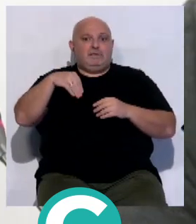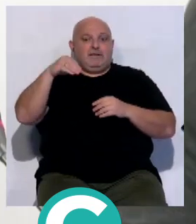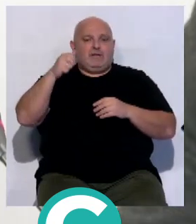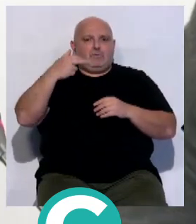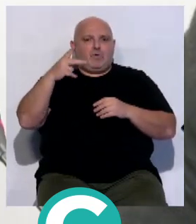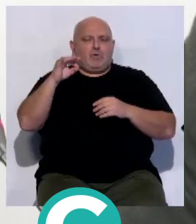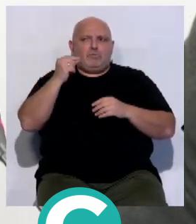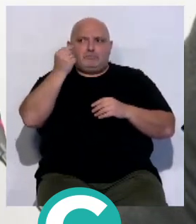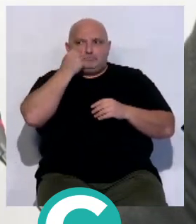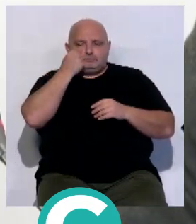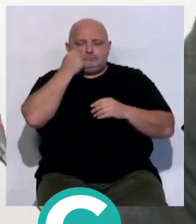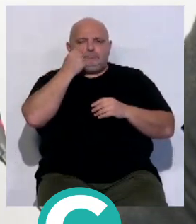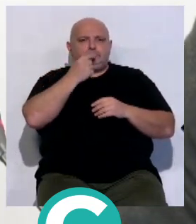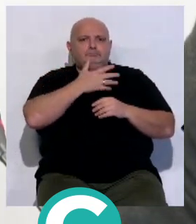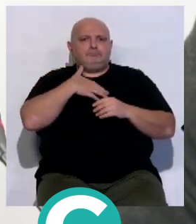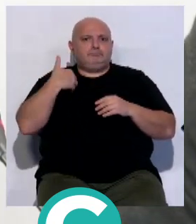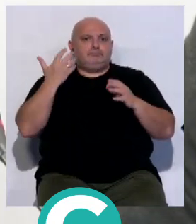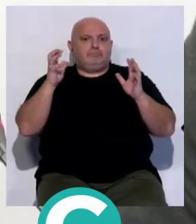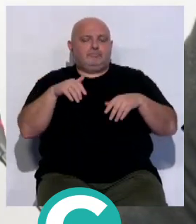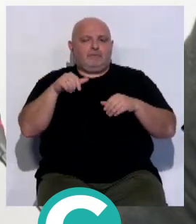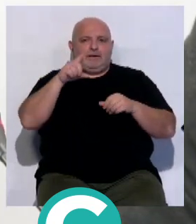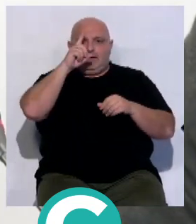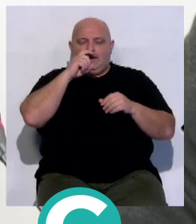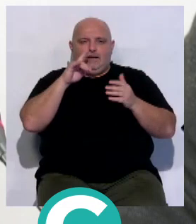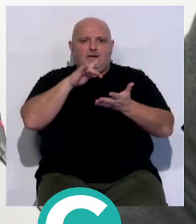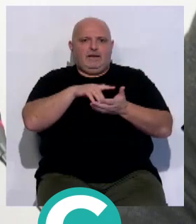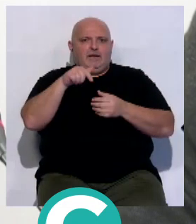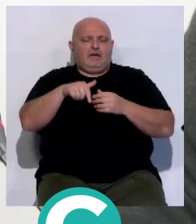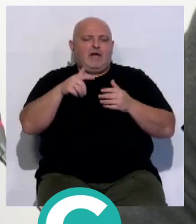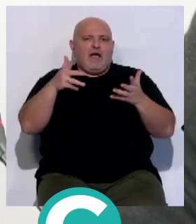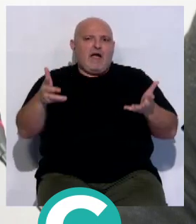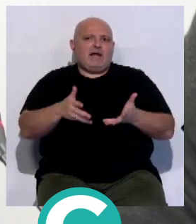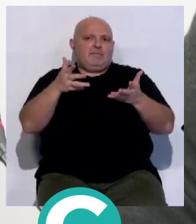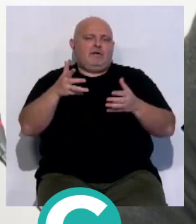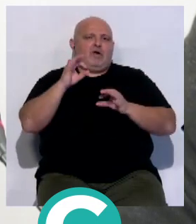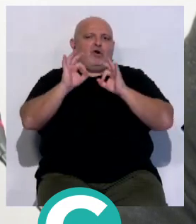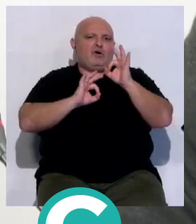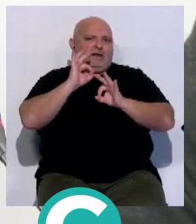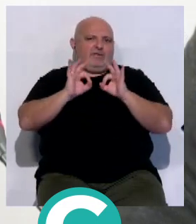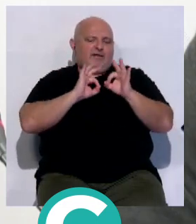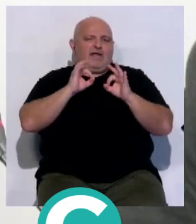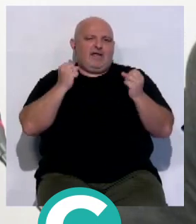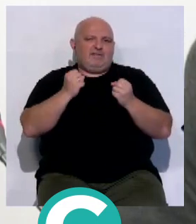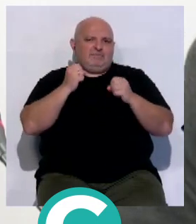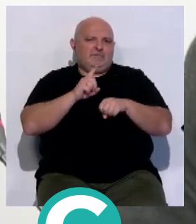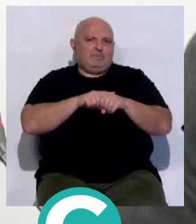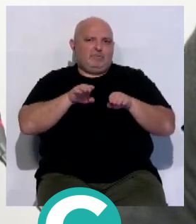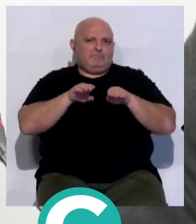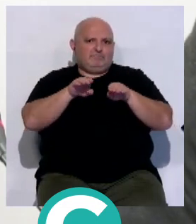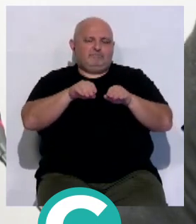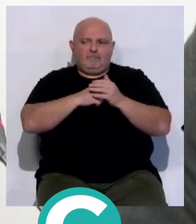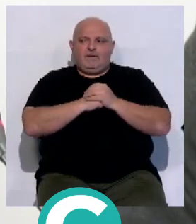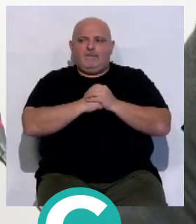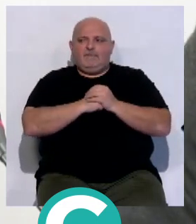fue conocedor de que se celebraría en Cádiz este año el congreso, pues nos animó a organizar actividades de cara al congreso.